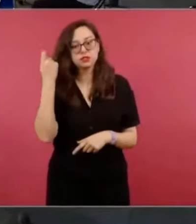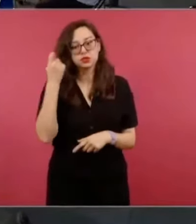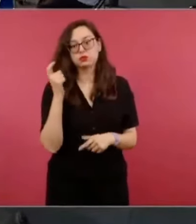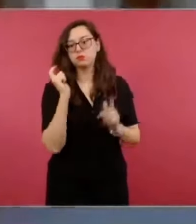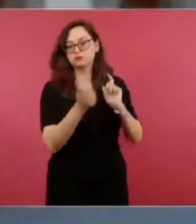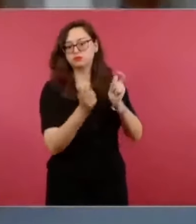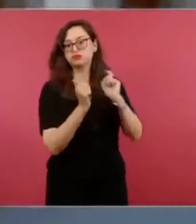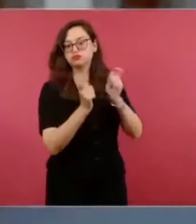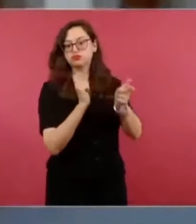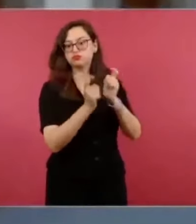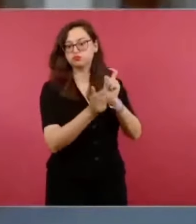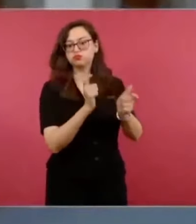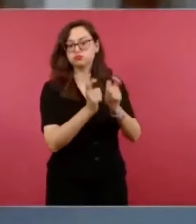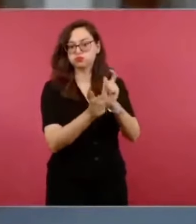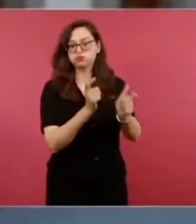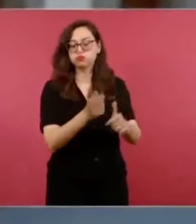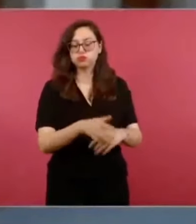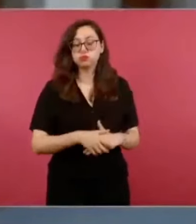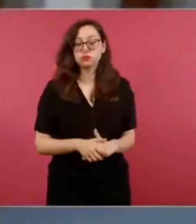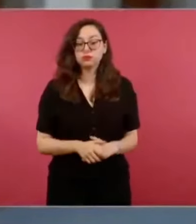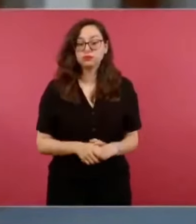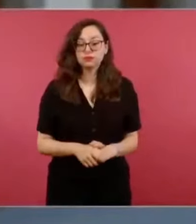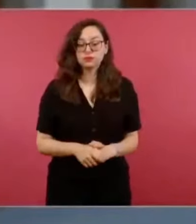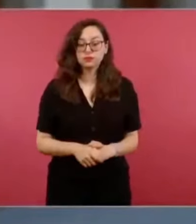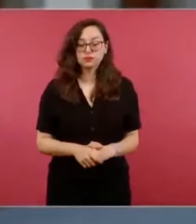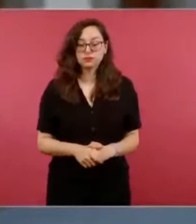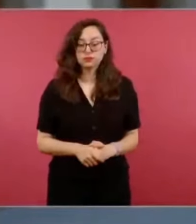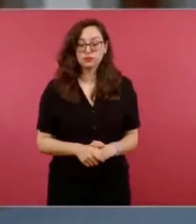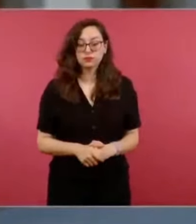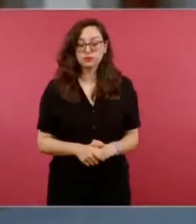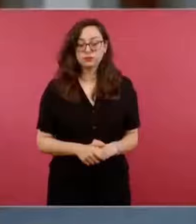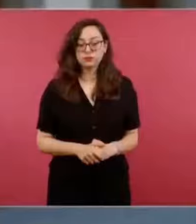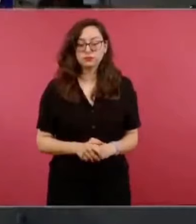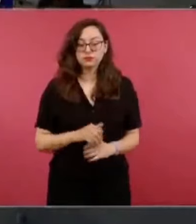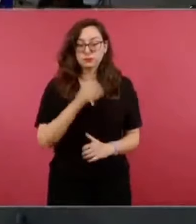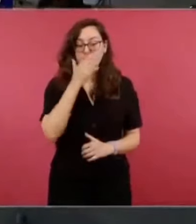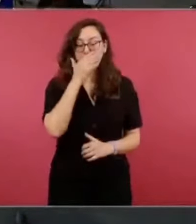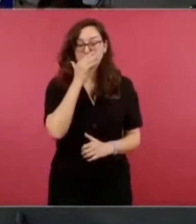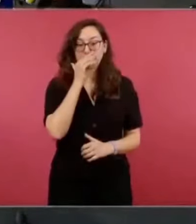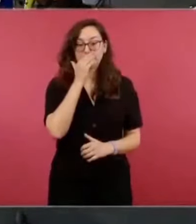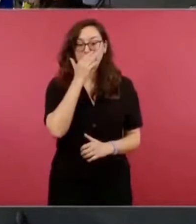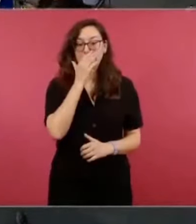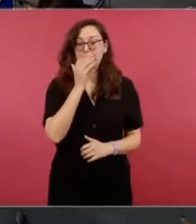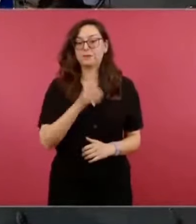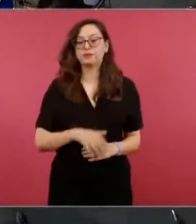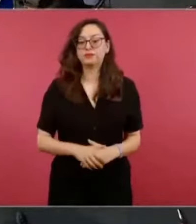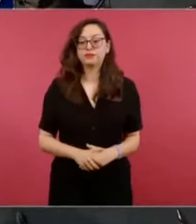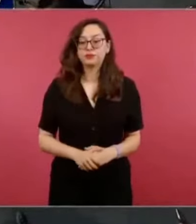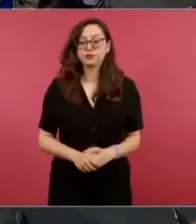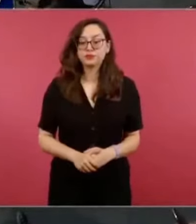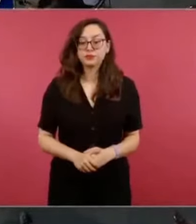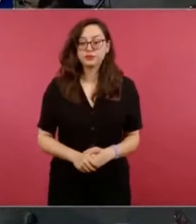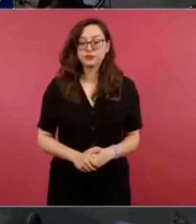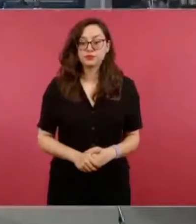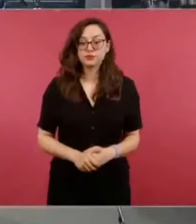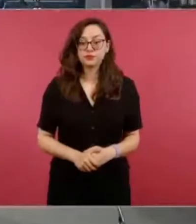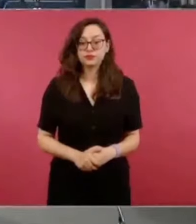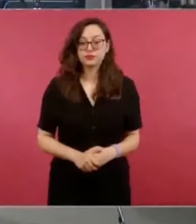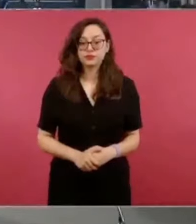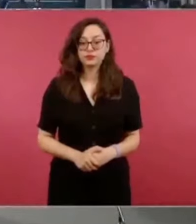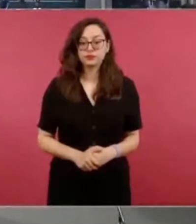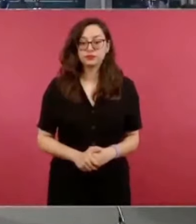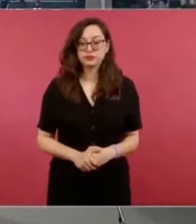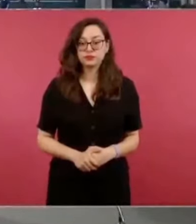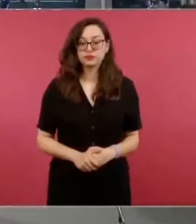se argumenta que los documentos no tenían que haber sido dados a conocer por el tema de que son personas diferentes.